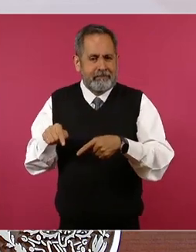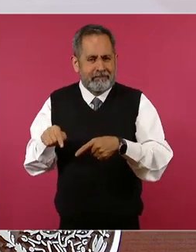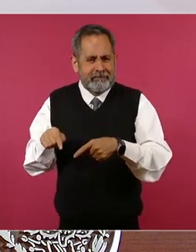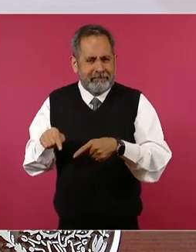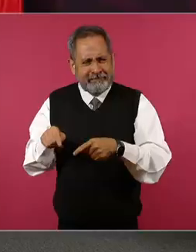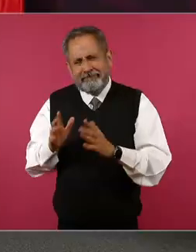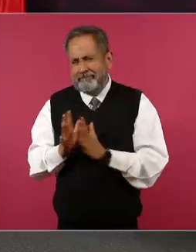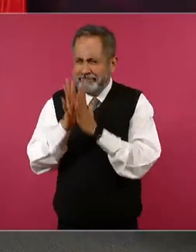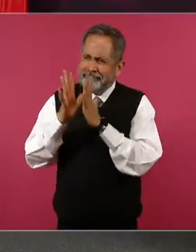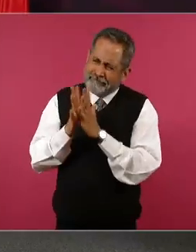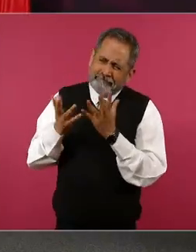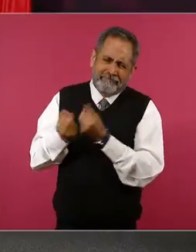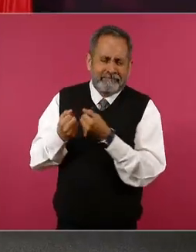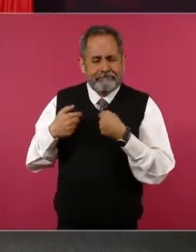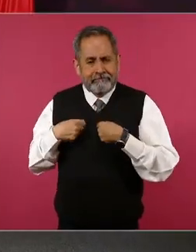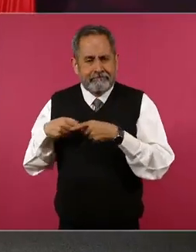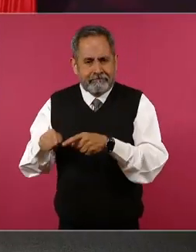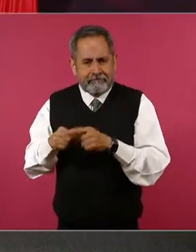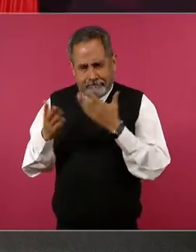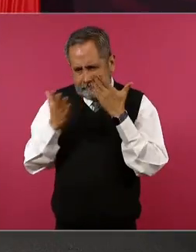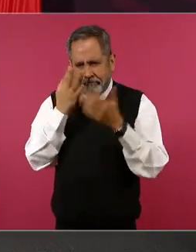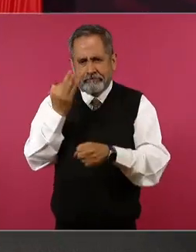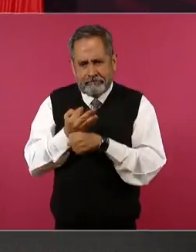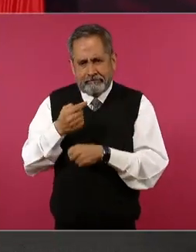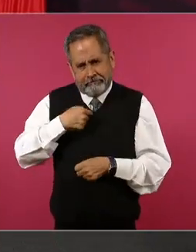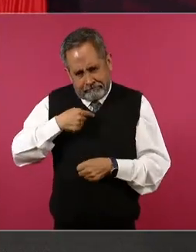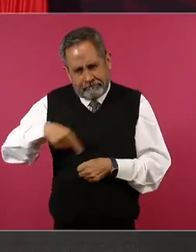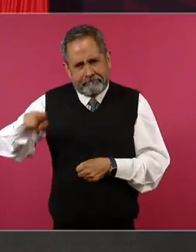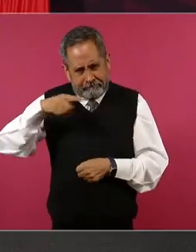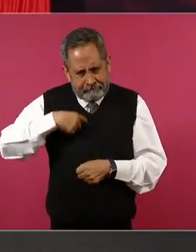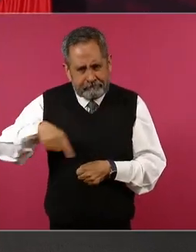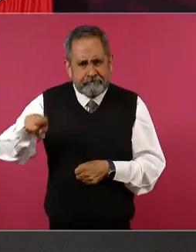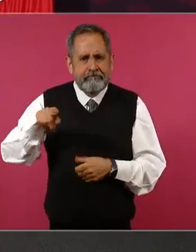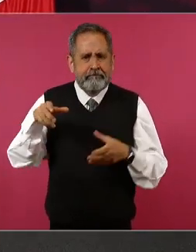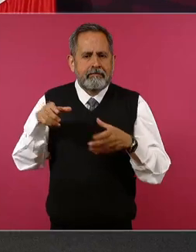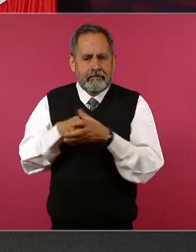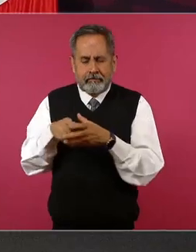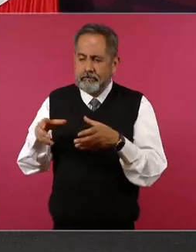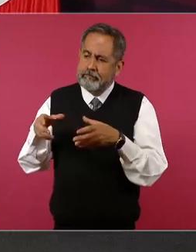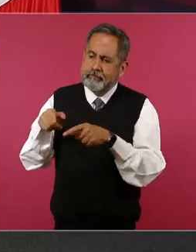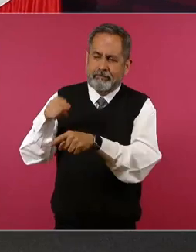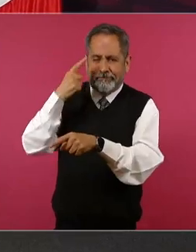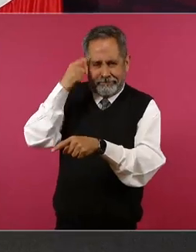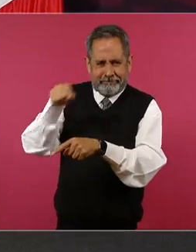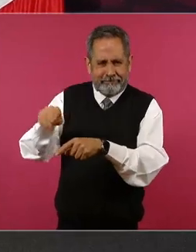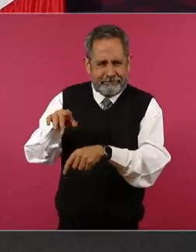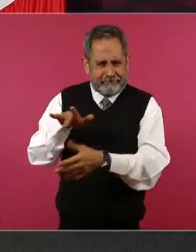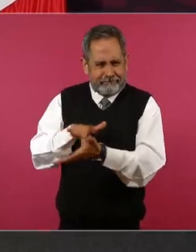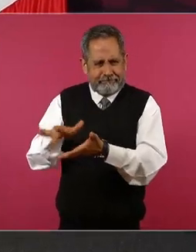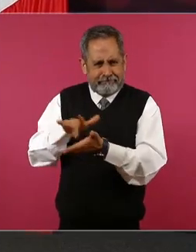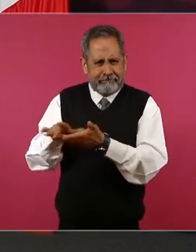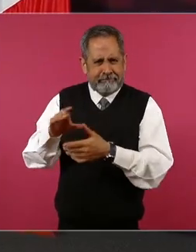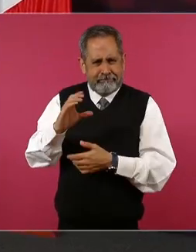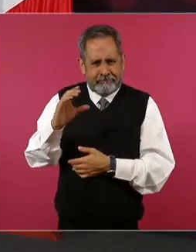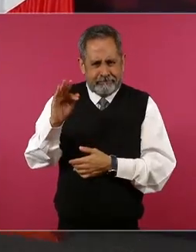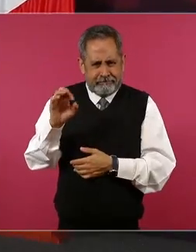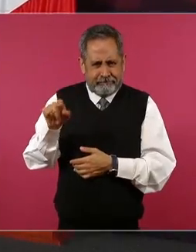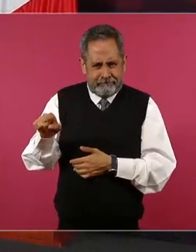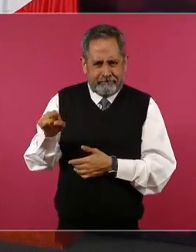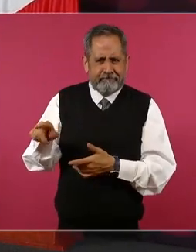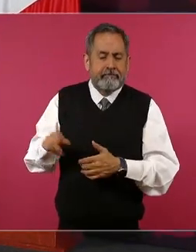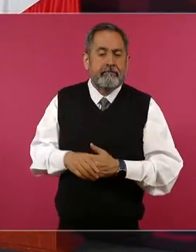participaba como estudiante en la corriente democrática